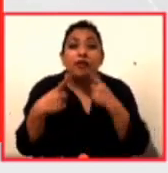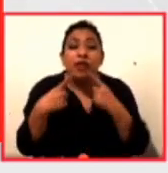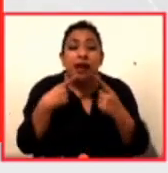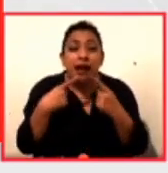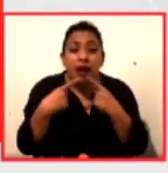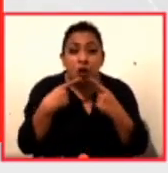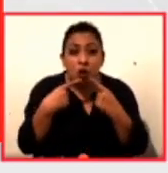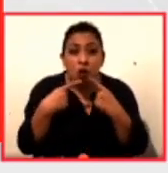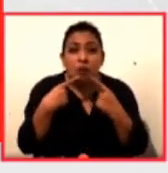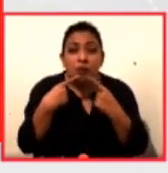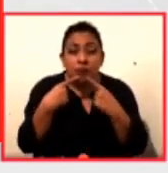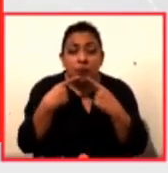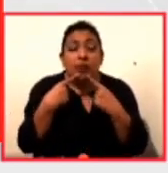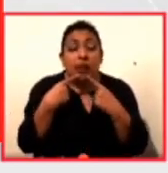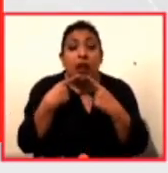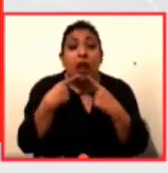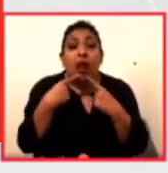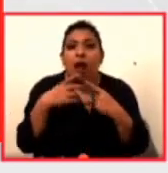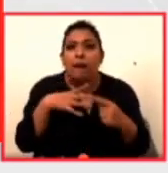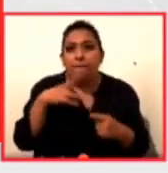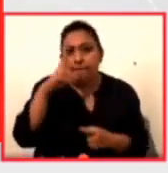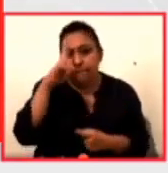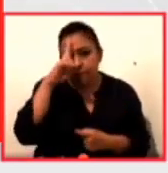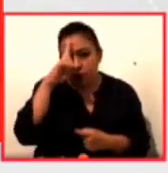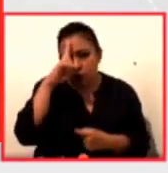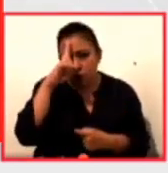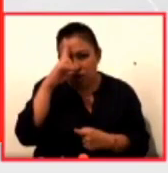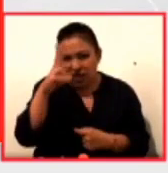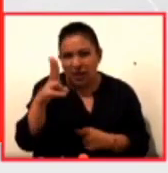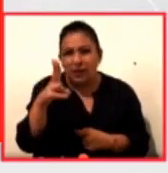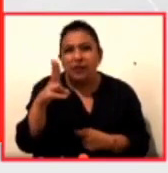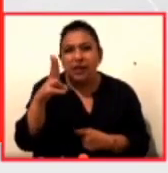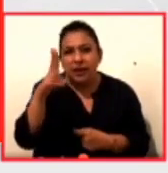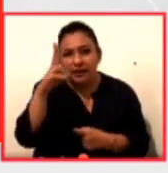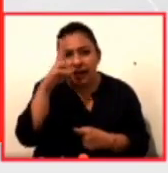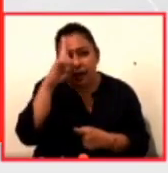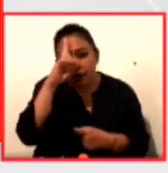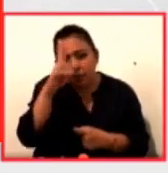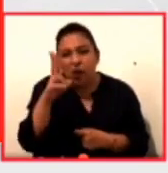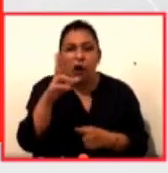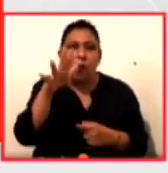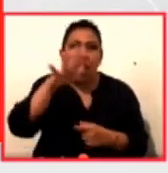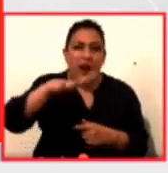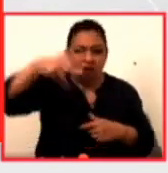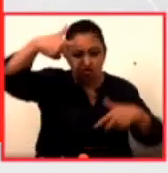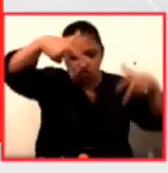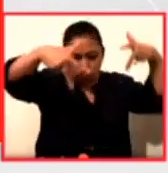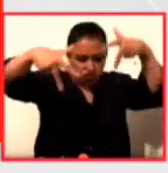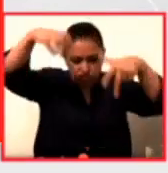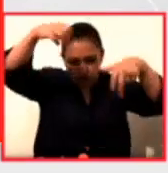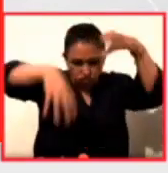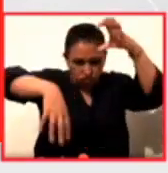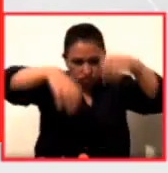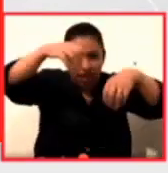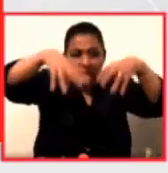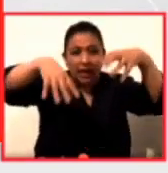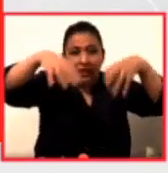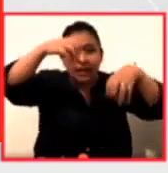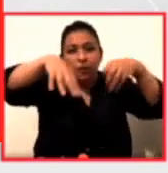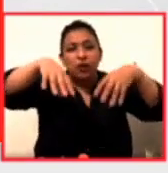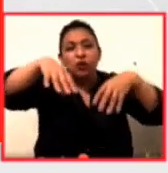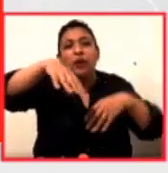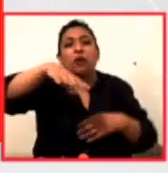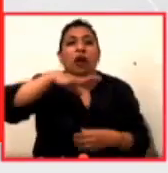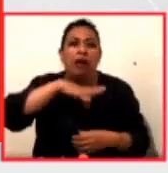que se prohíban las fumigaciones aéreas y que se prohíba el uso de agroquímicos altamente tóxicos